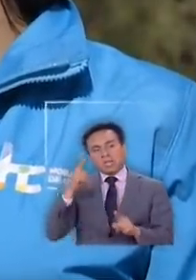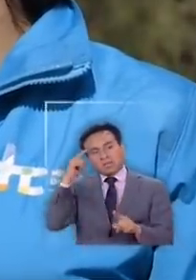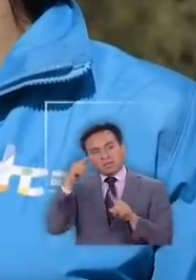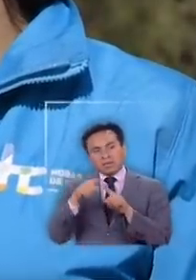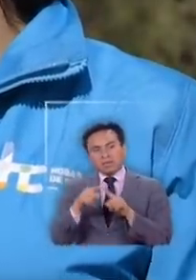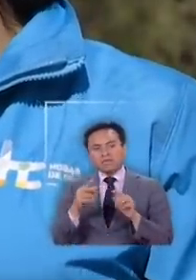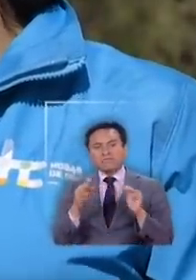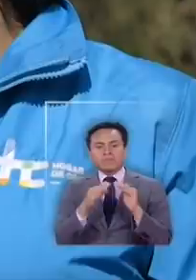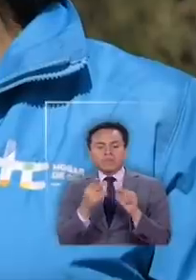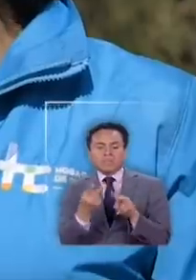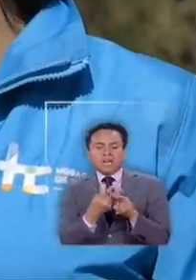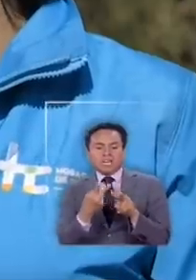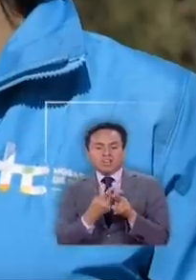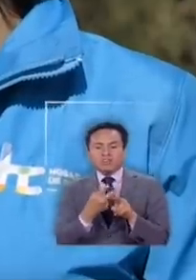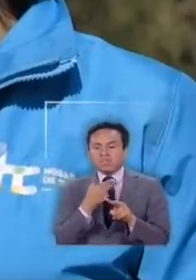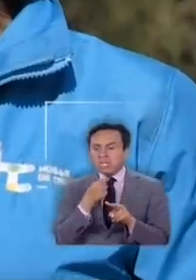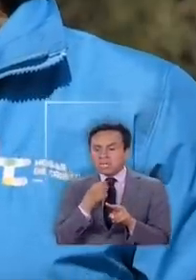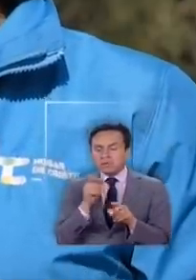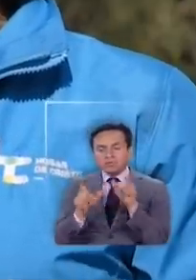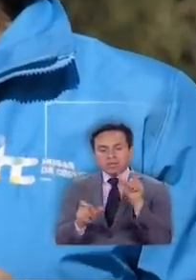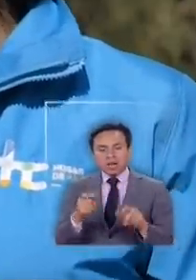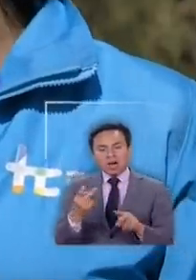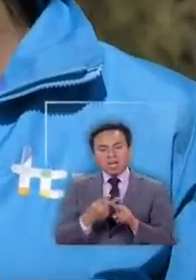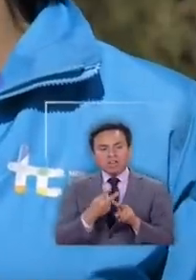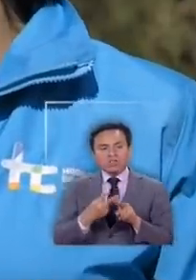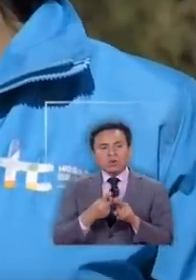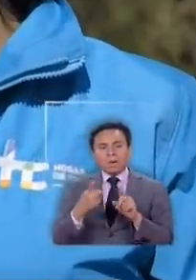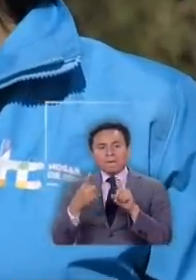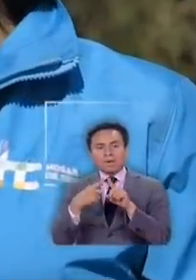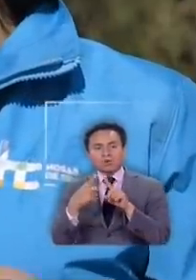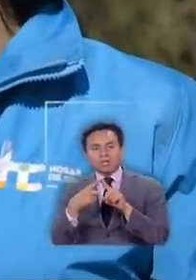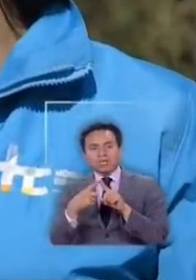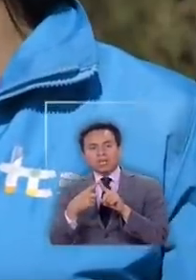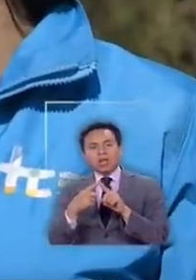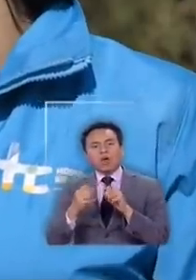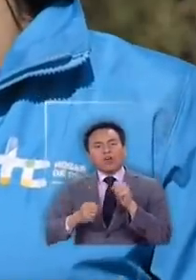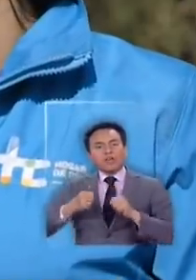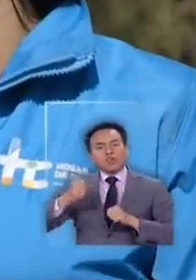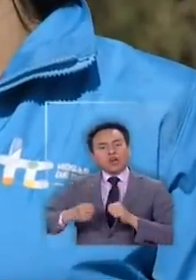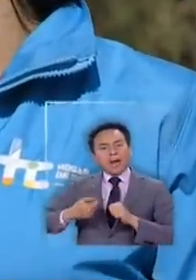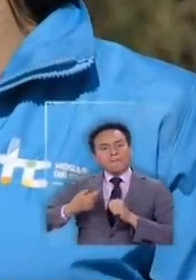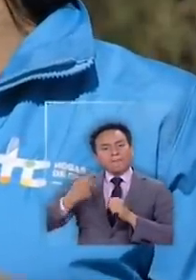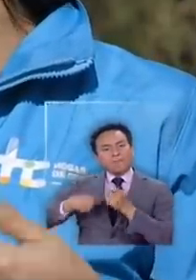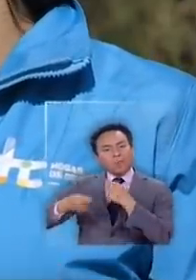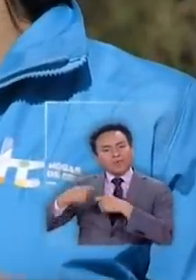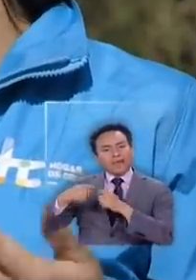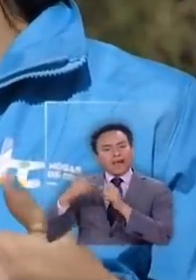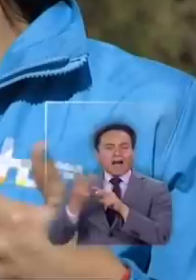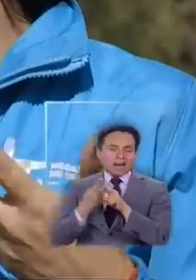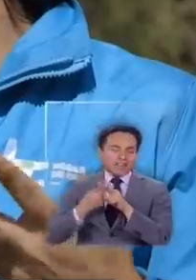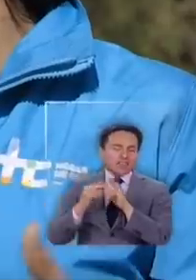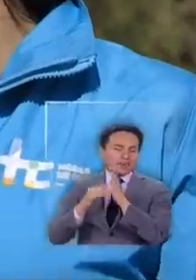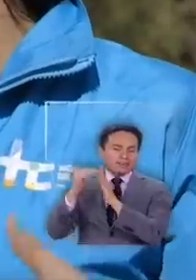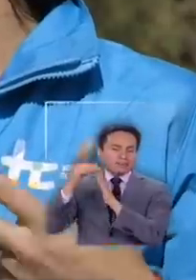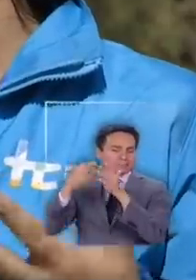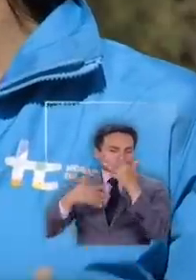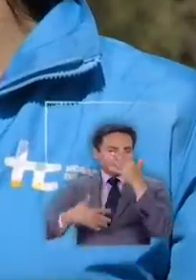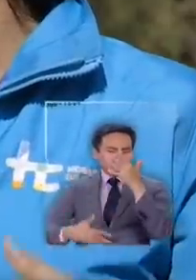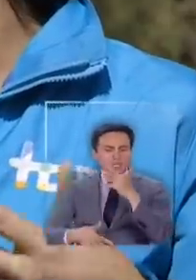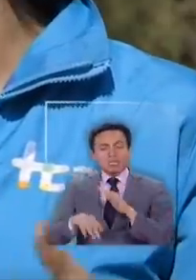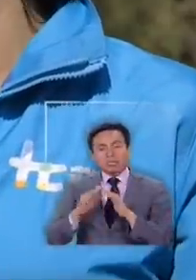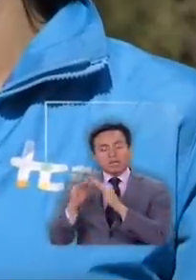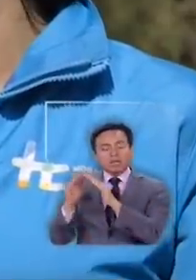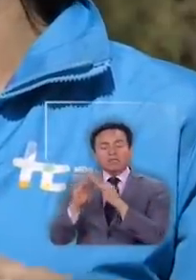vivienda en arriendo a través de portales con particulares con corredoras de propiedades y luego a medida que fuimos